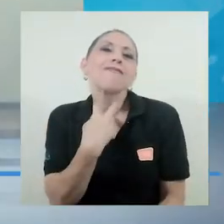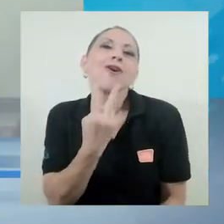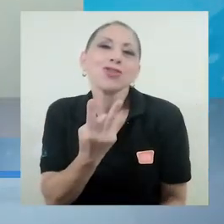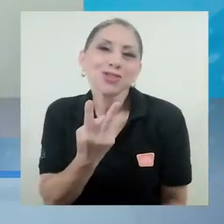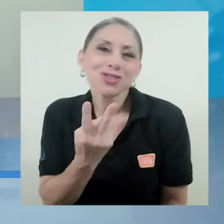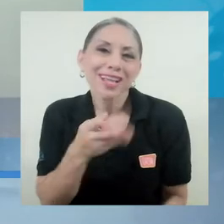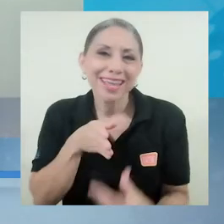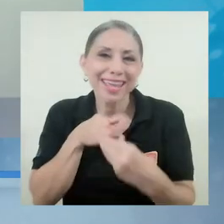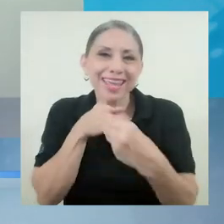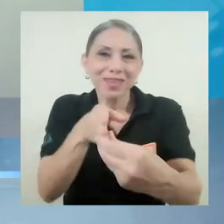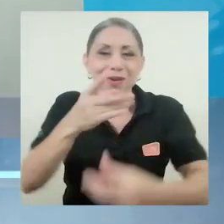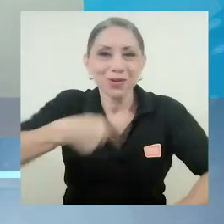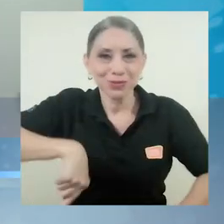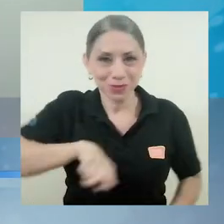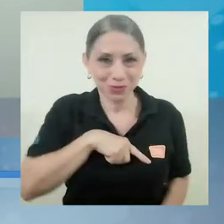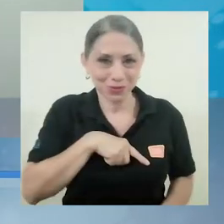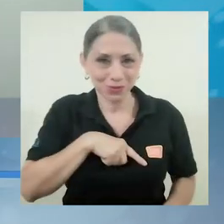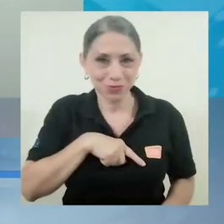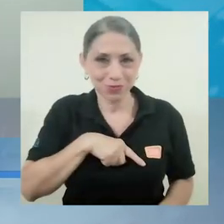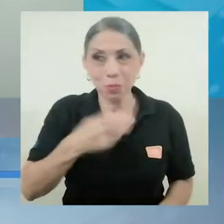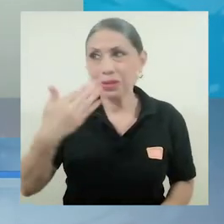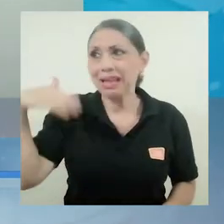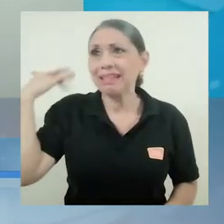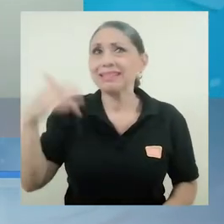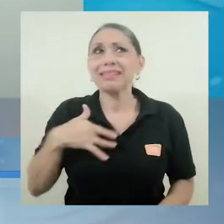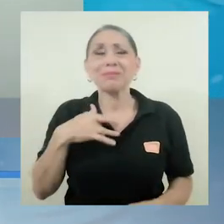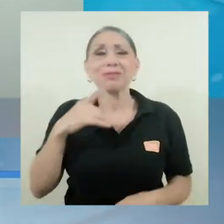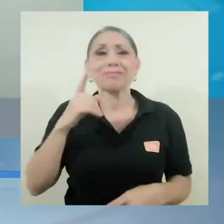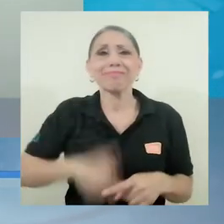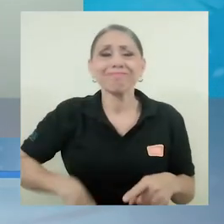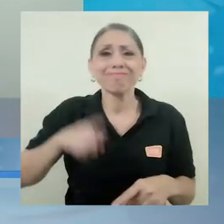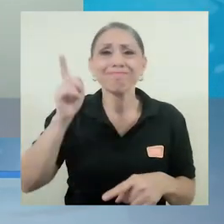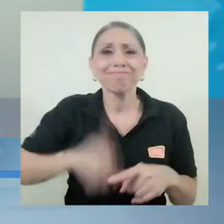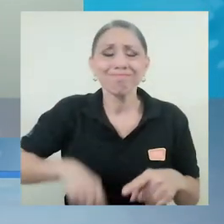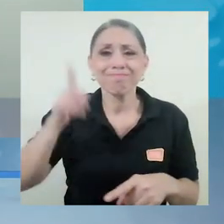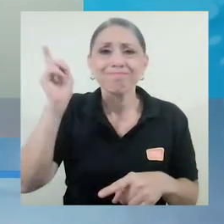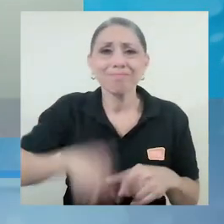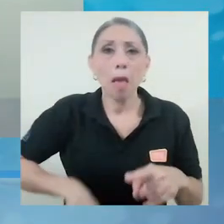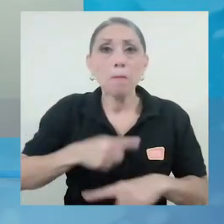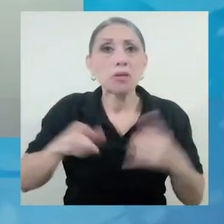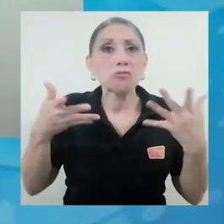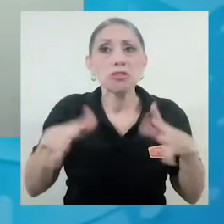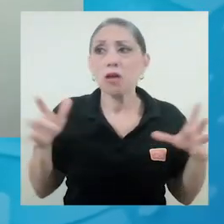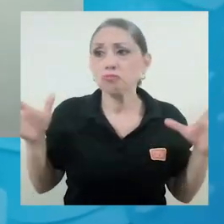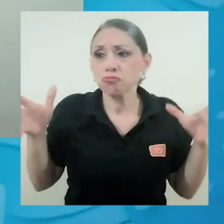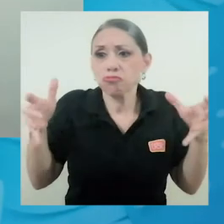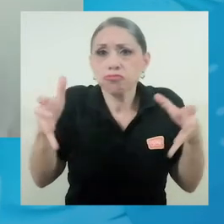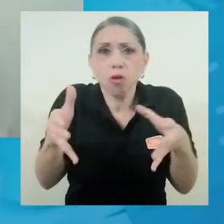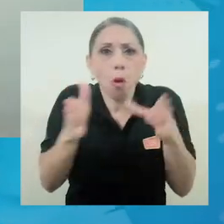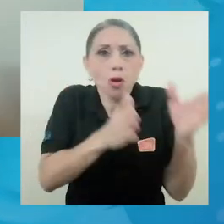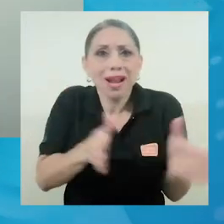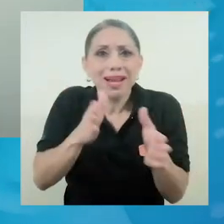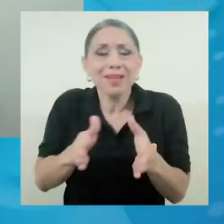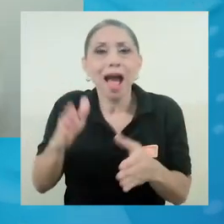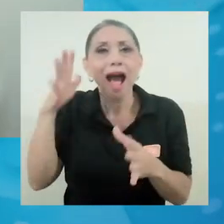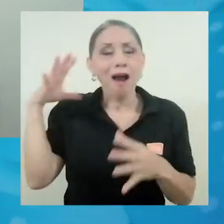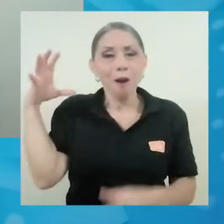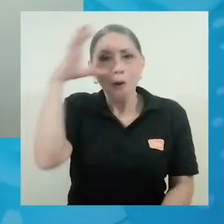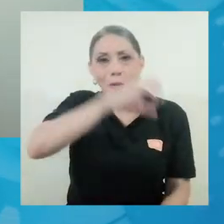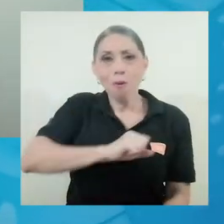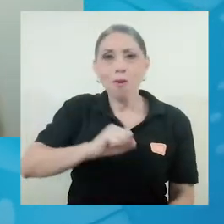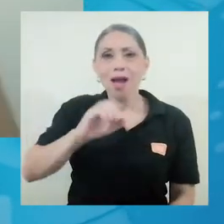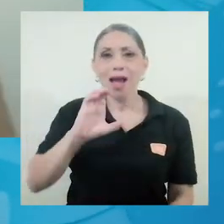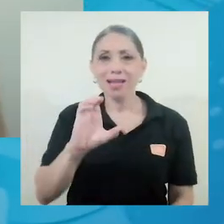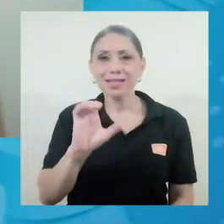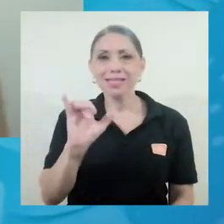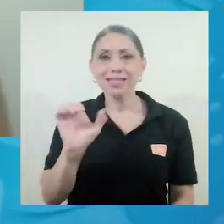nos llegó a guiar después de tener como toda esta impotencia. Una vez que nos unimos y nos comenzamos a organizar, descubrimos que el CIEM